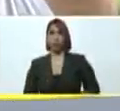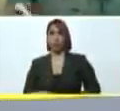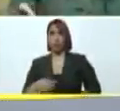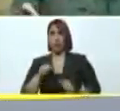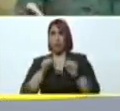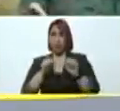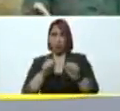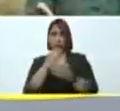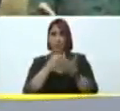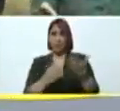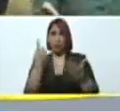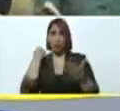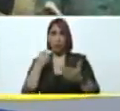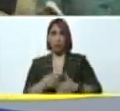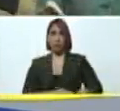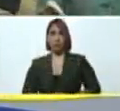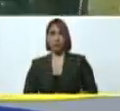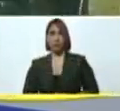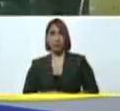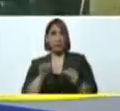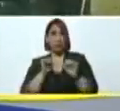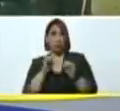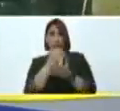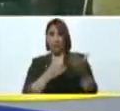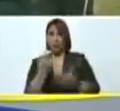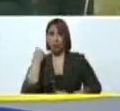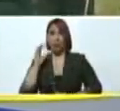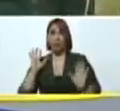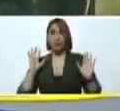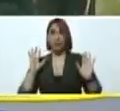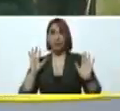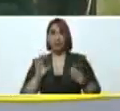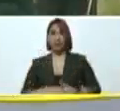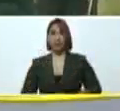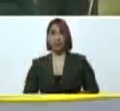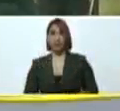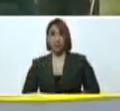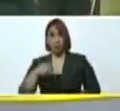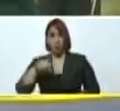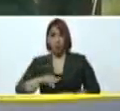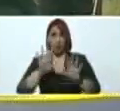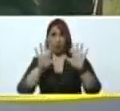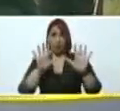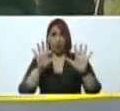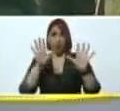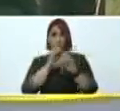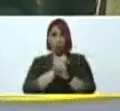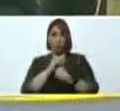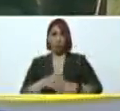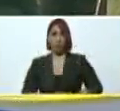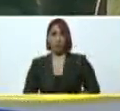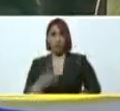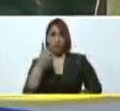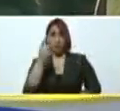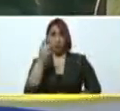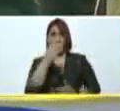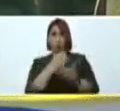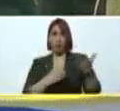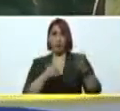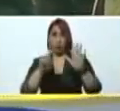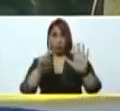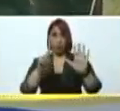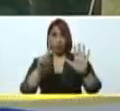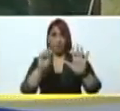de ayer. Ahí quedó el capítulo de ayer. Hoy a las 10 de la noche, segundo capítulo, son seis